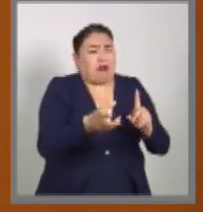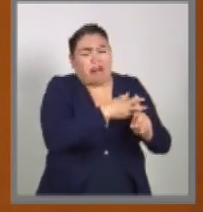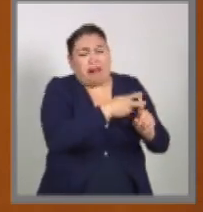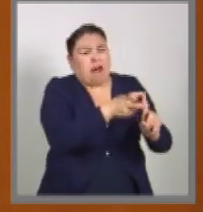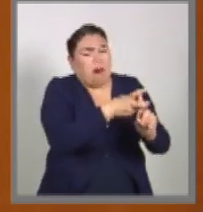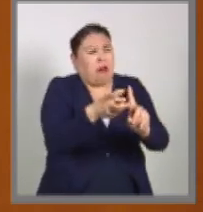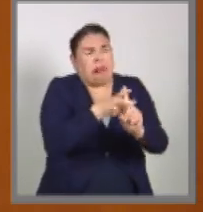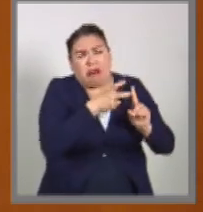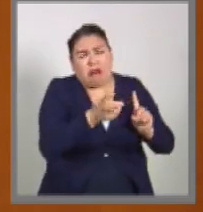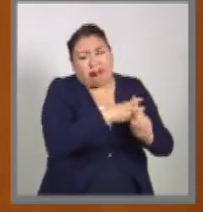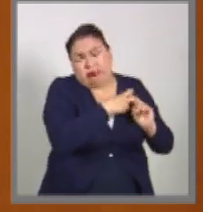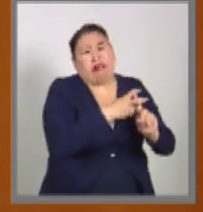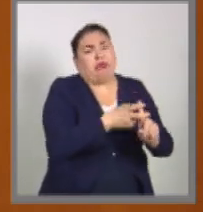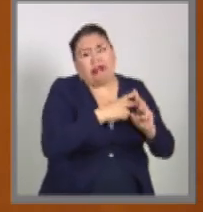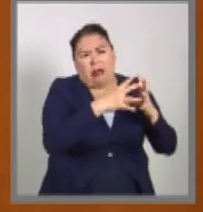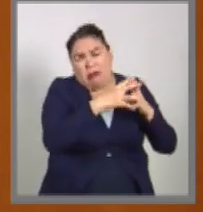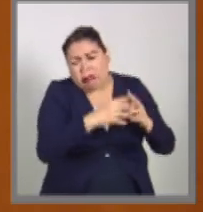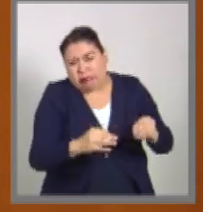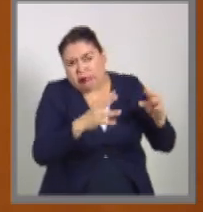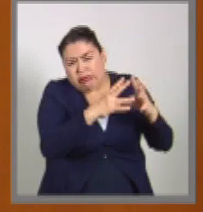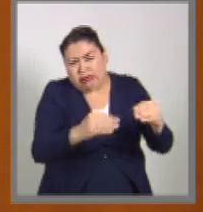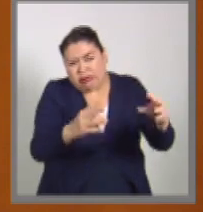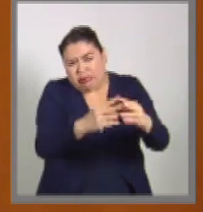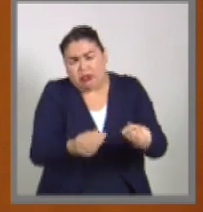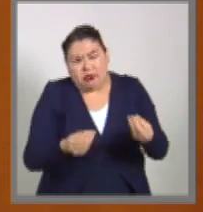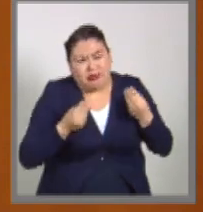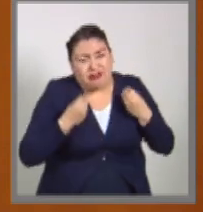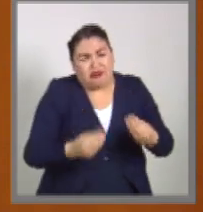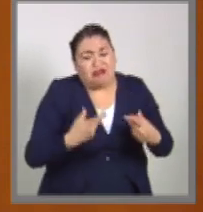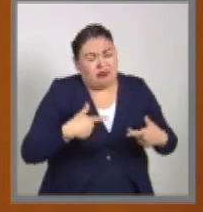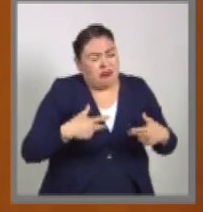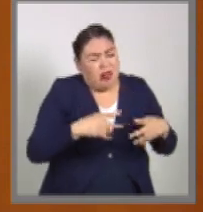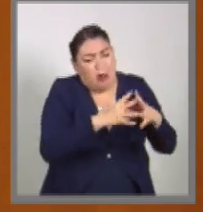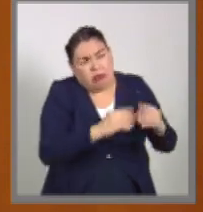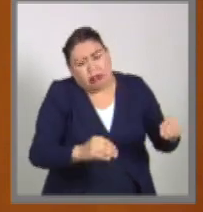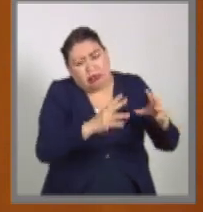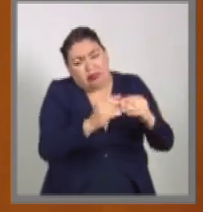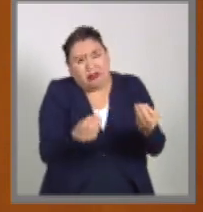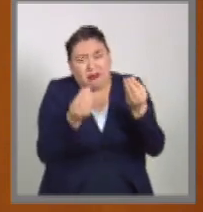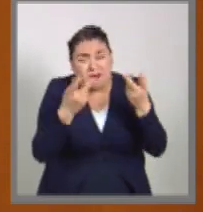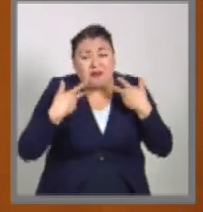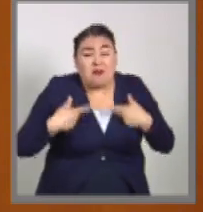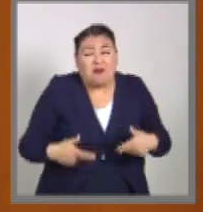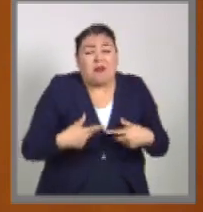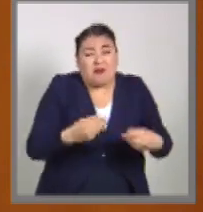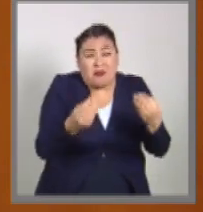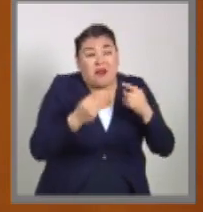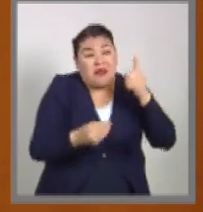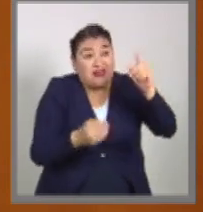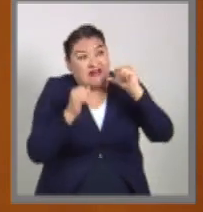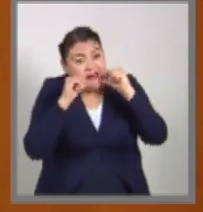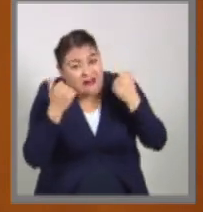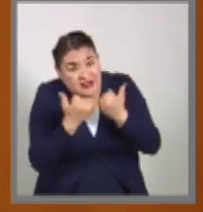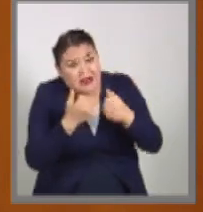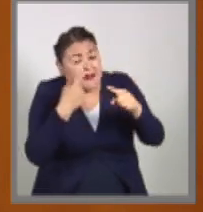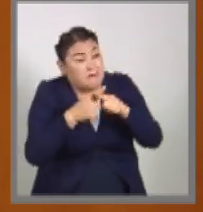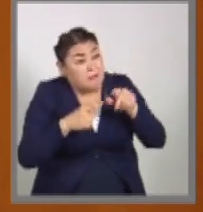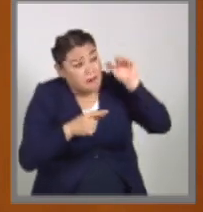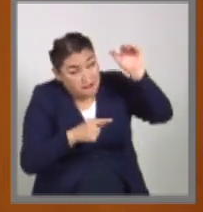desaparición cometida por particulares. era importante que las organizaciones de Coahuila y también